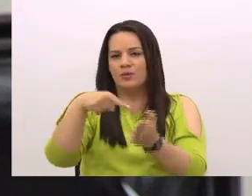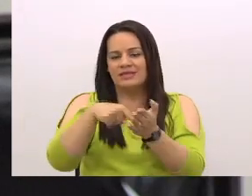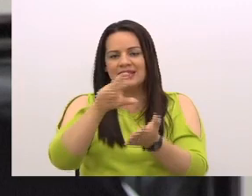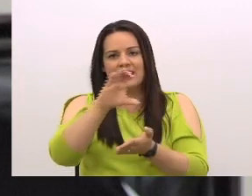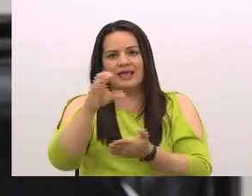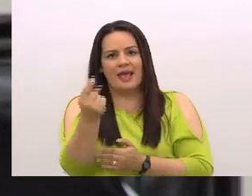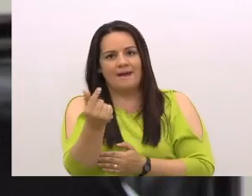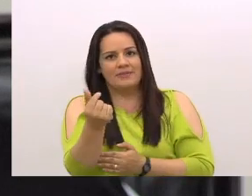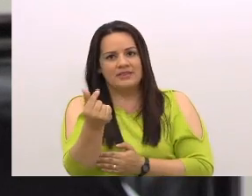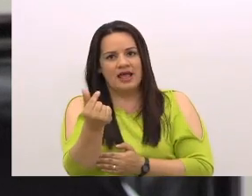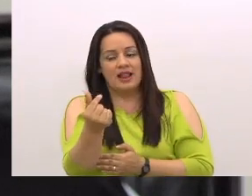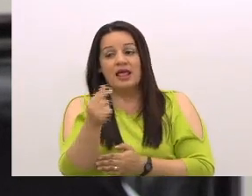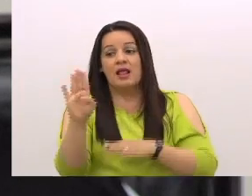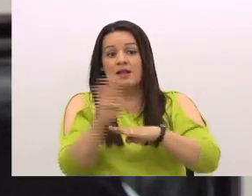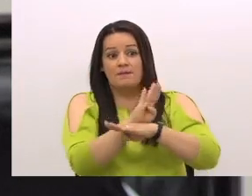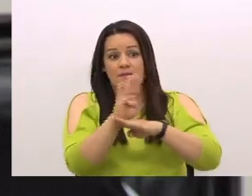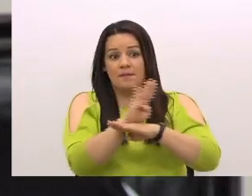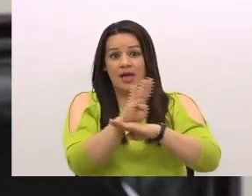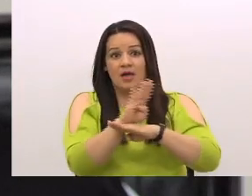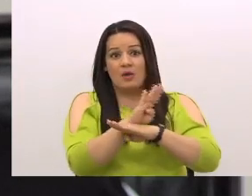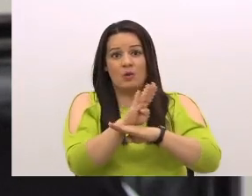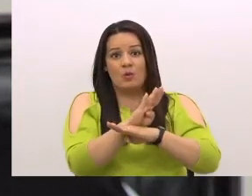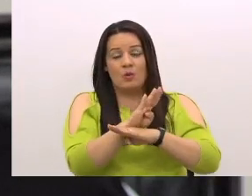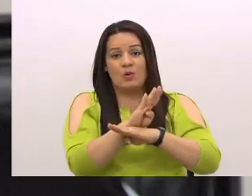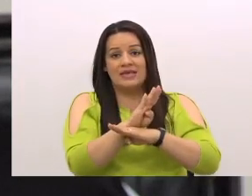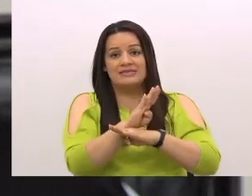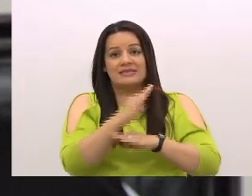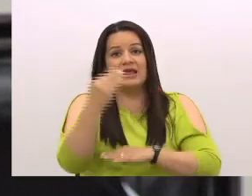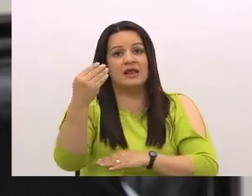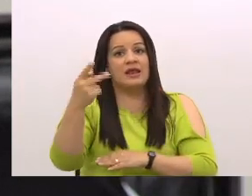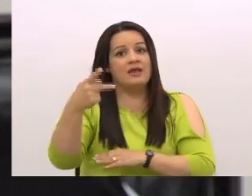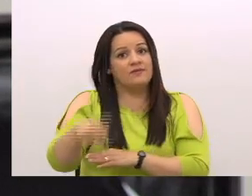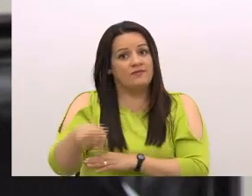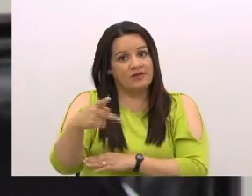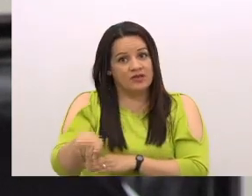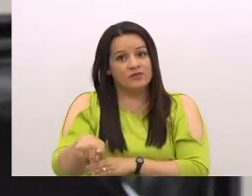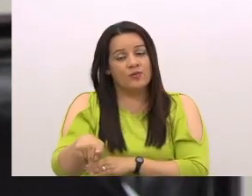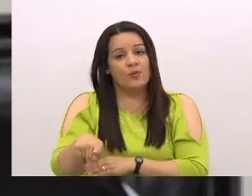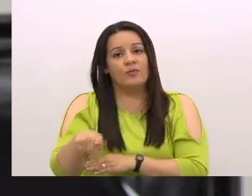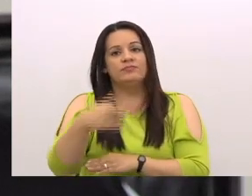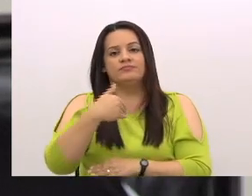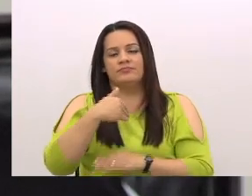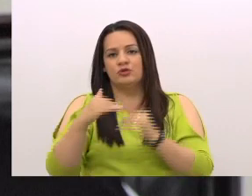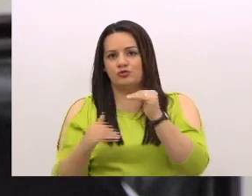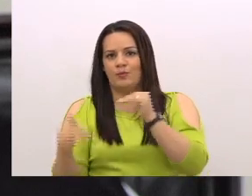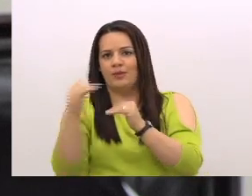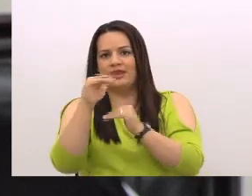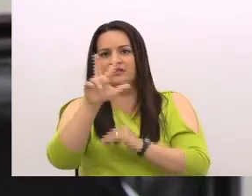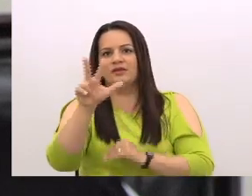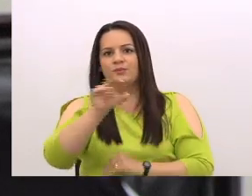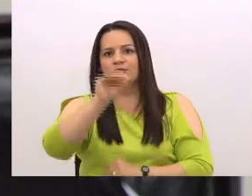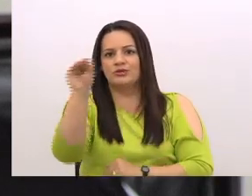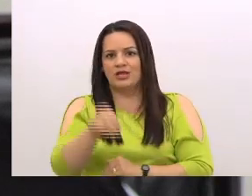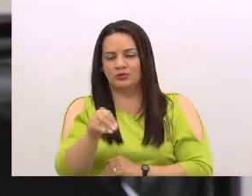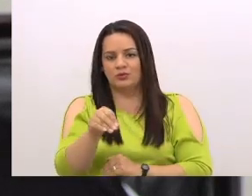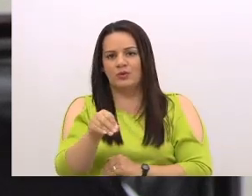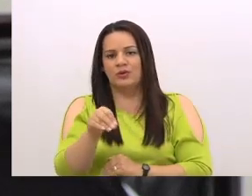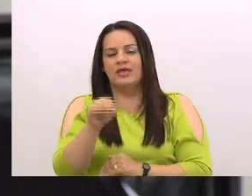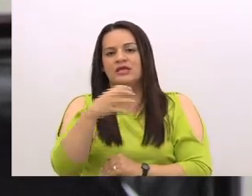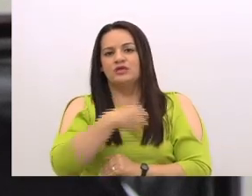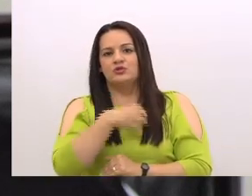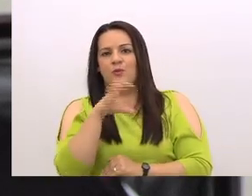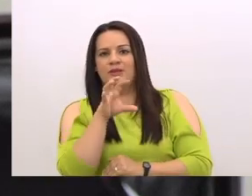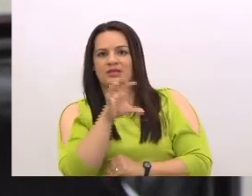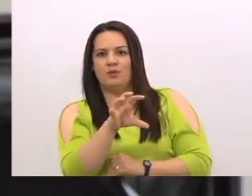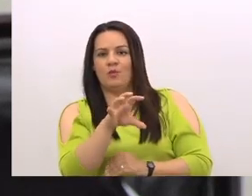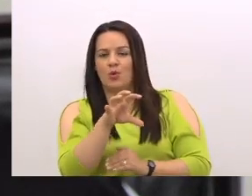un banco está en riesgo es cuando supera un 3% de su patrimonio en morosidad y cuando